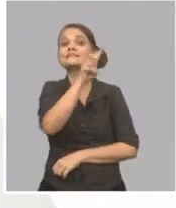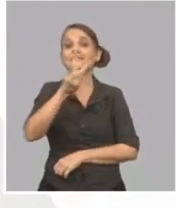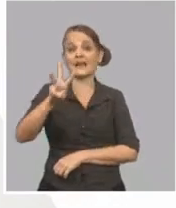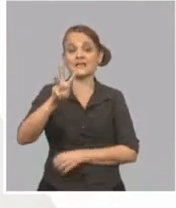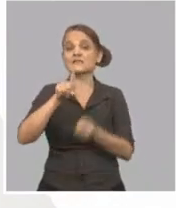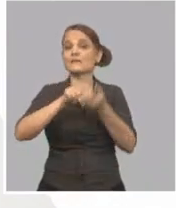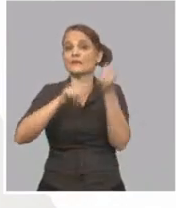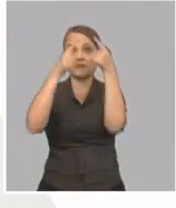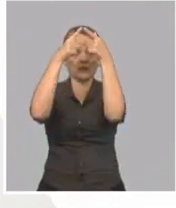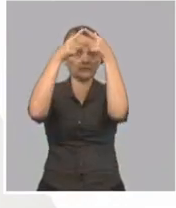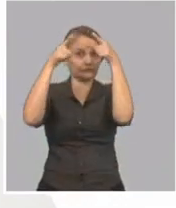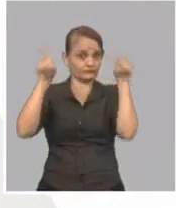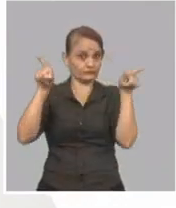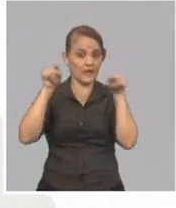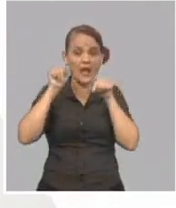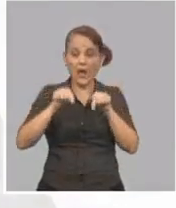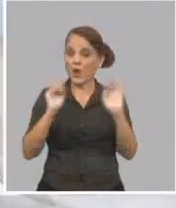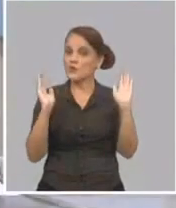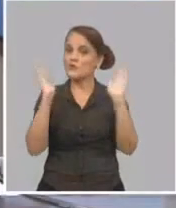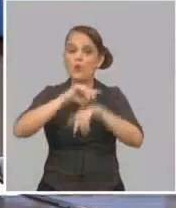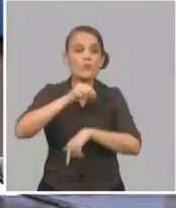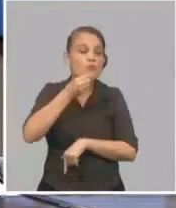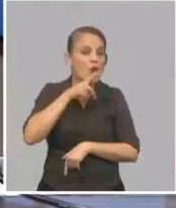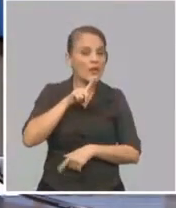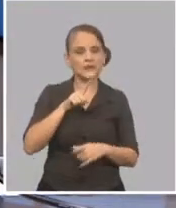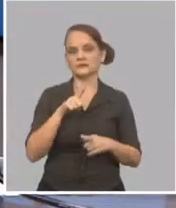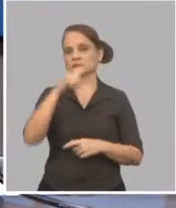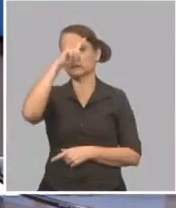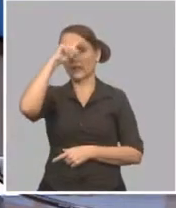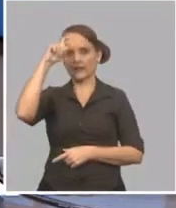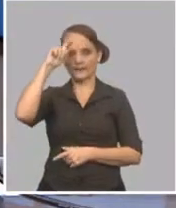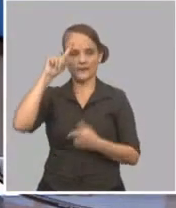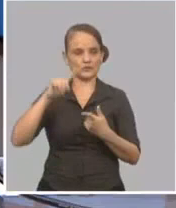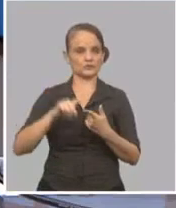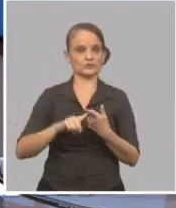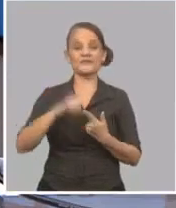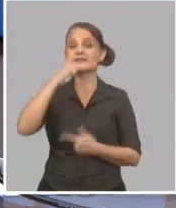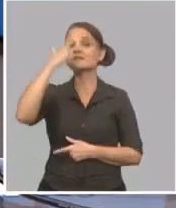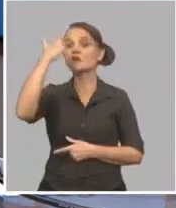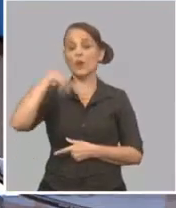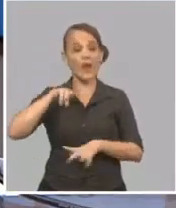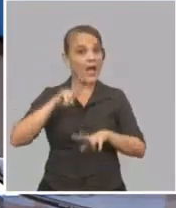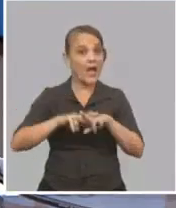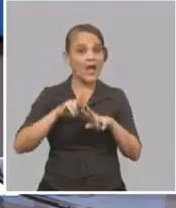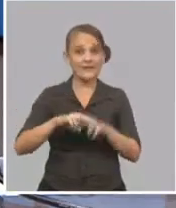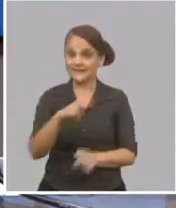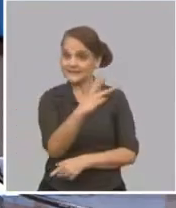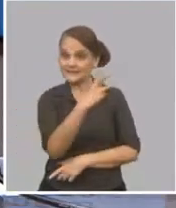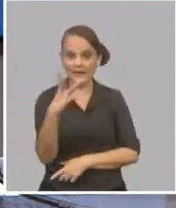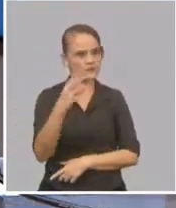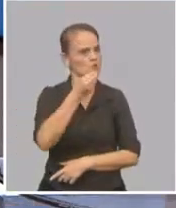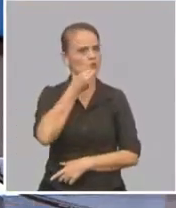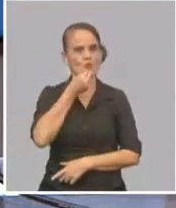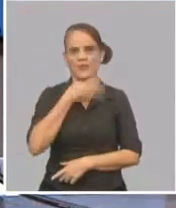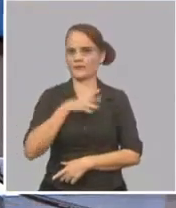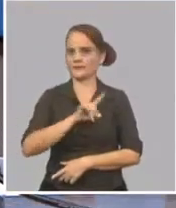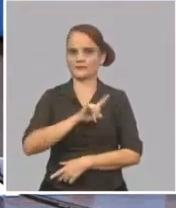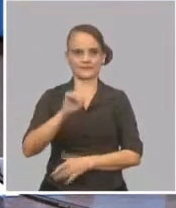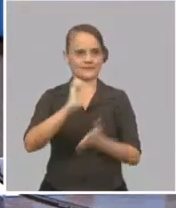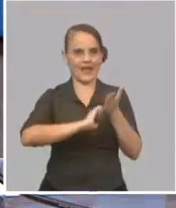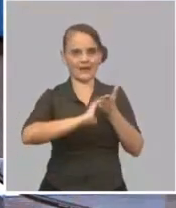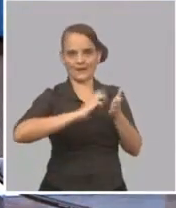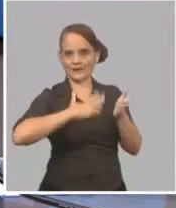actualidad se efectúan en este momento Santí Espíritu, Ciego de Ávila y La Habana, que está en fase 3, pero tiene